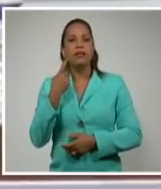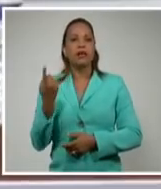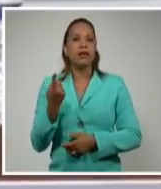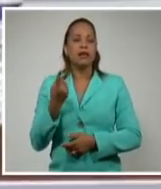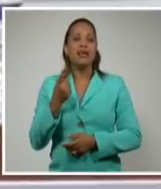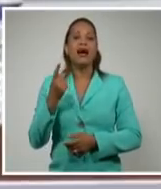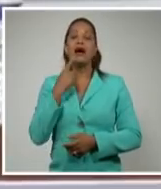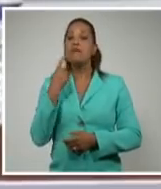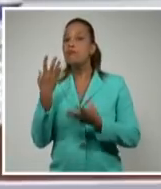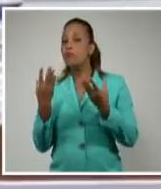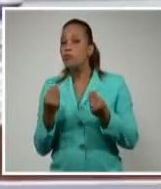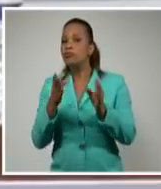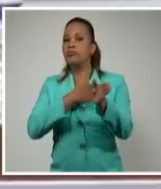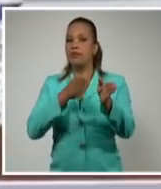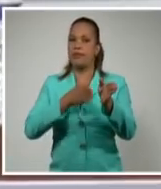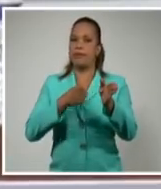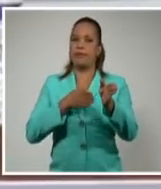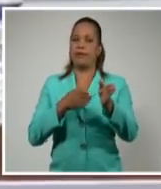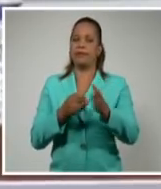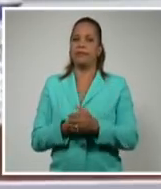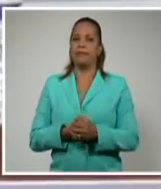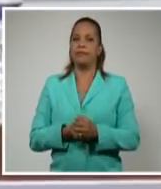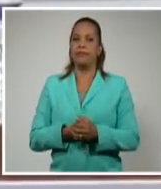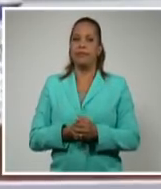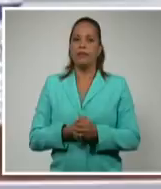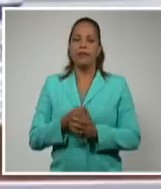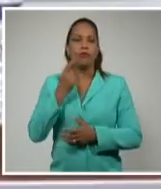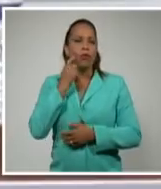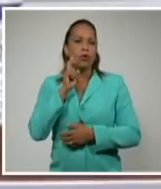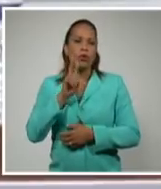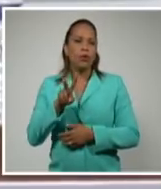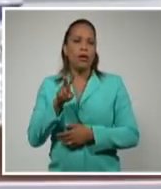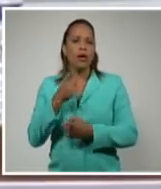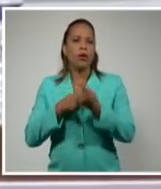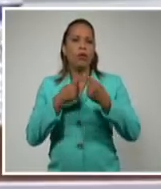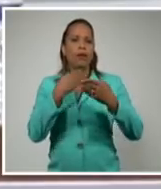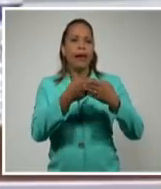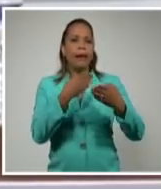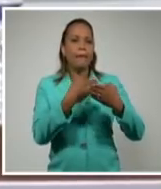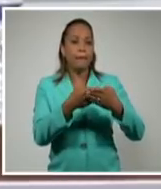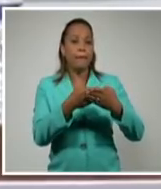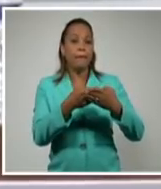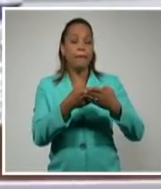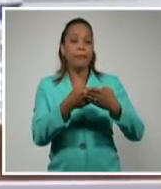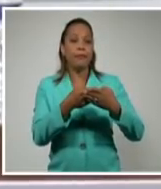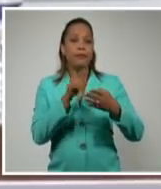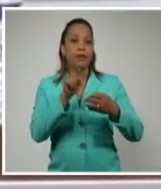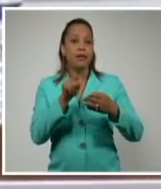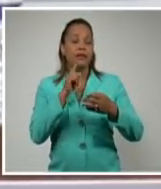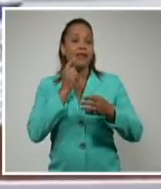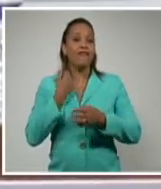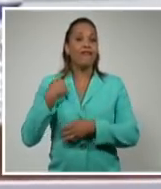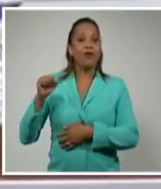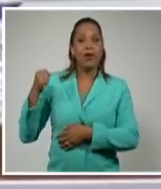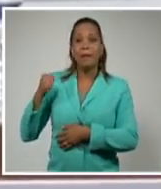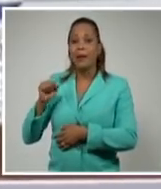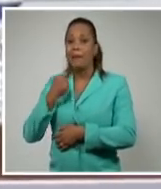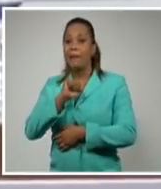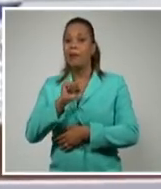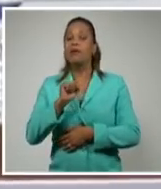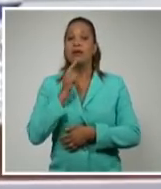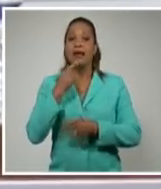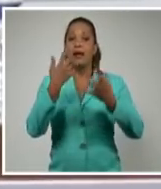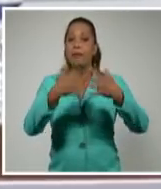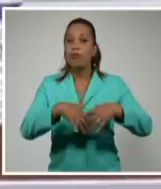Entonces, cuando uno viene a ver sectores como el que destacaba Maisy y Tapia ahora, que la